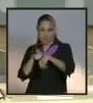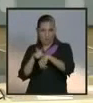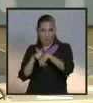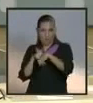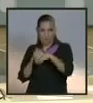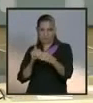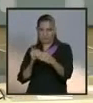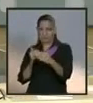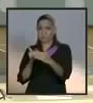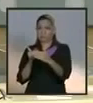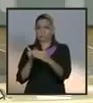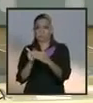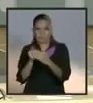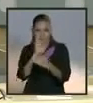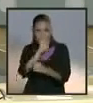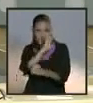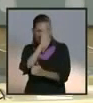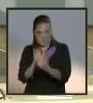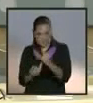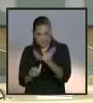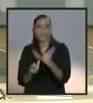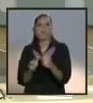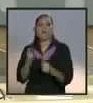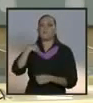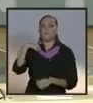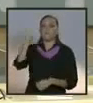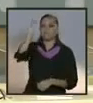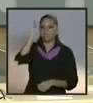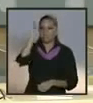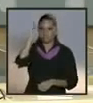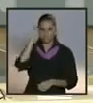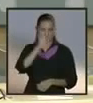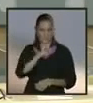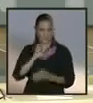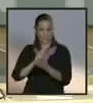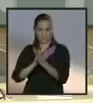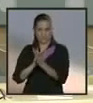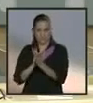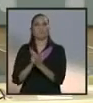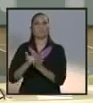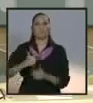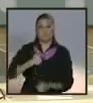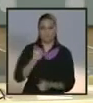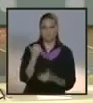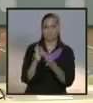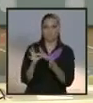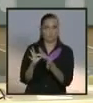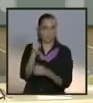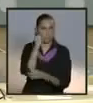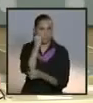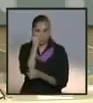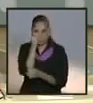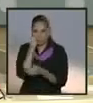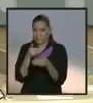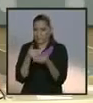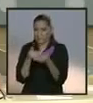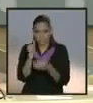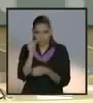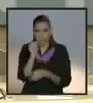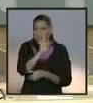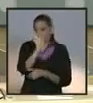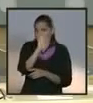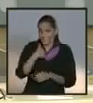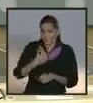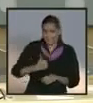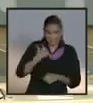Quiero insistir, tiempo no utilizado cuando cierra bien el cierre de este bloque, tiempo que ya se perdió.